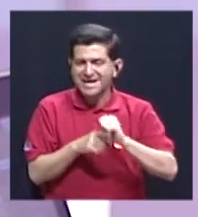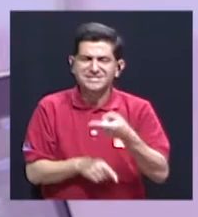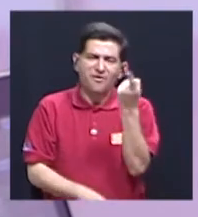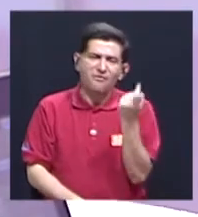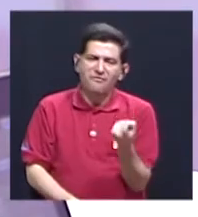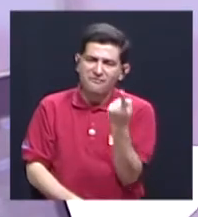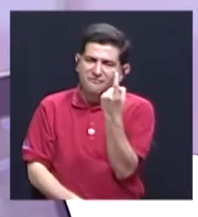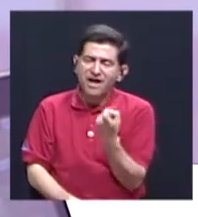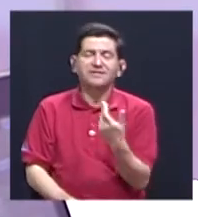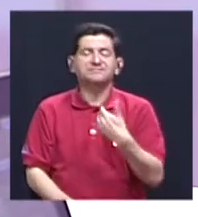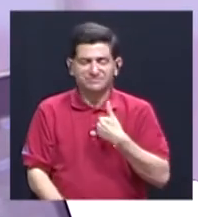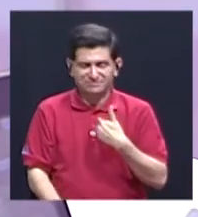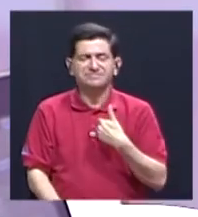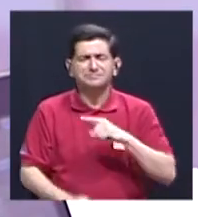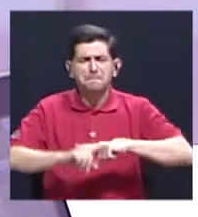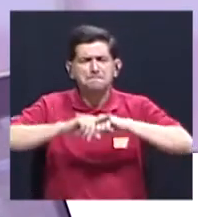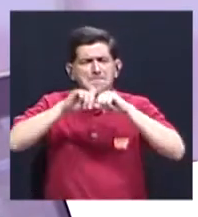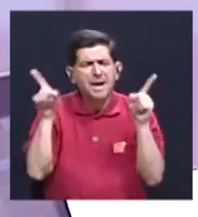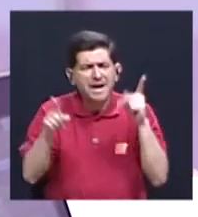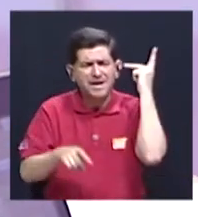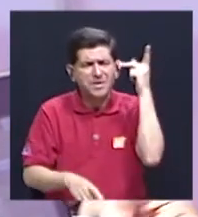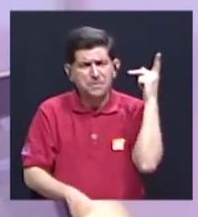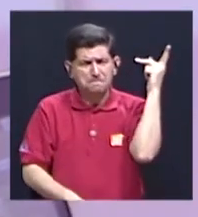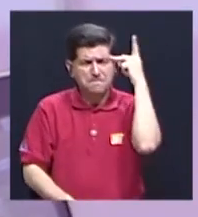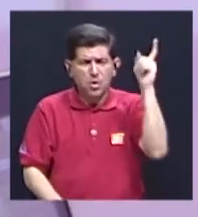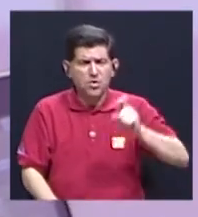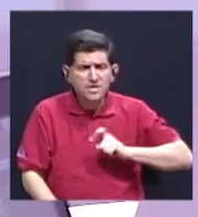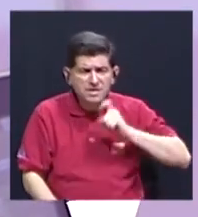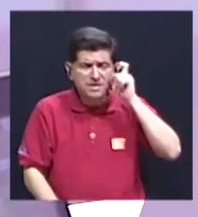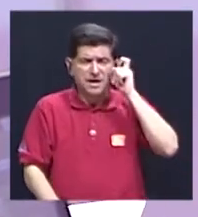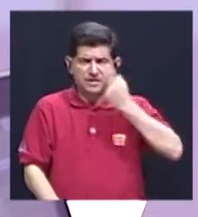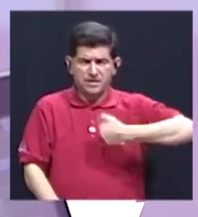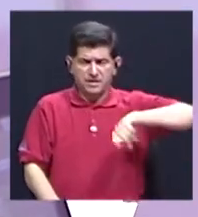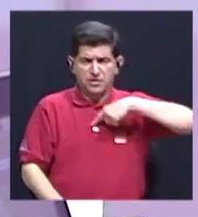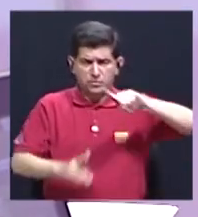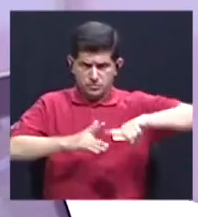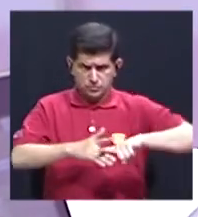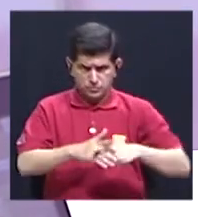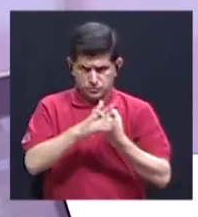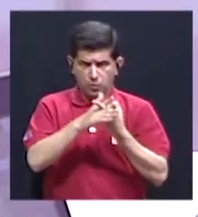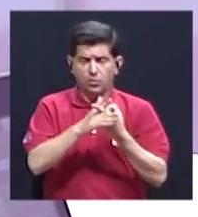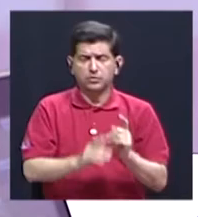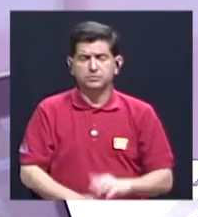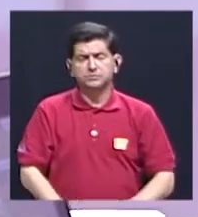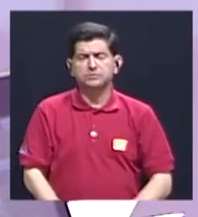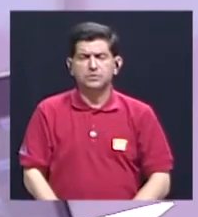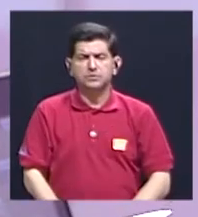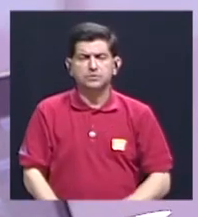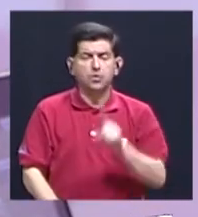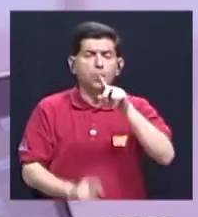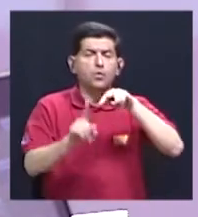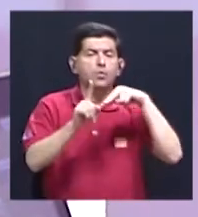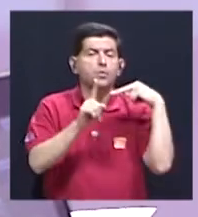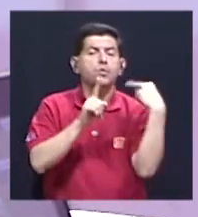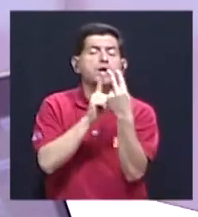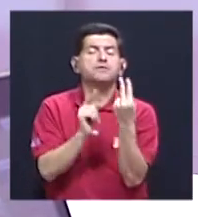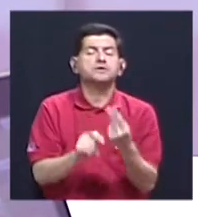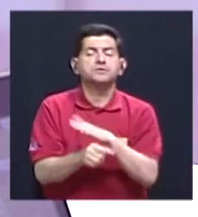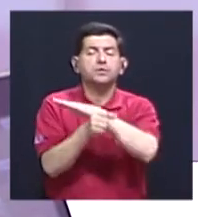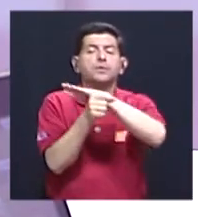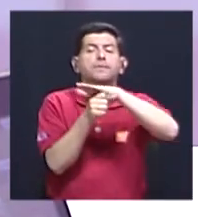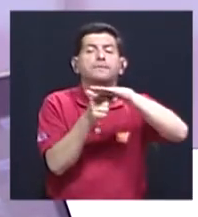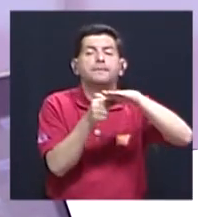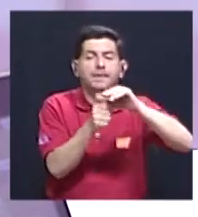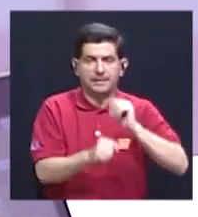ausencias las hay, pero que la política de género que lanzamos, Marlon, es una visión realmente integral